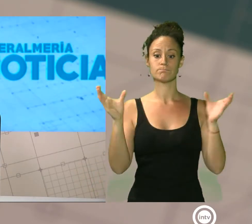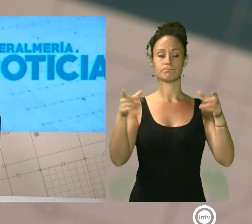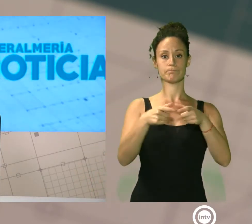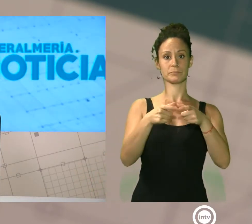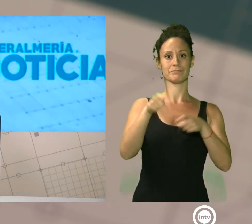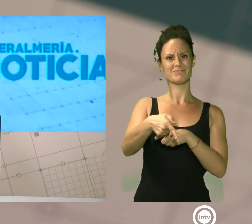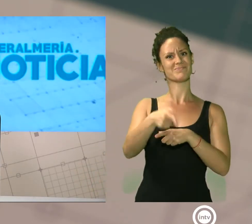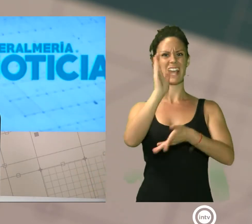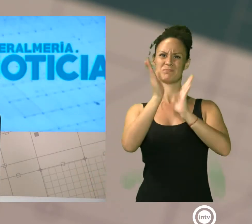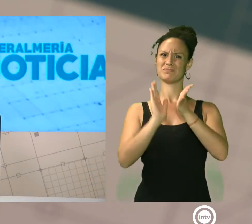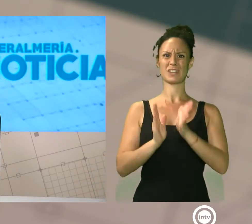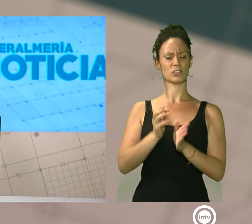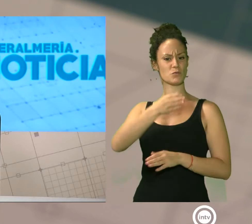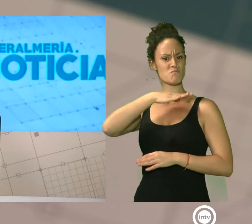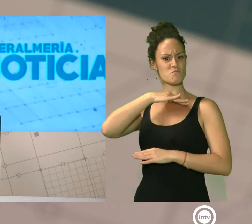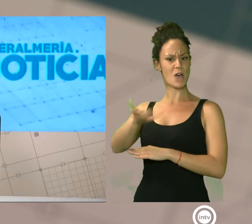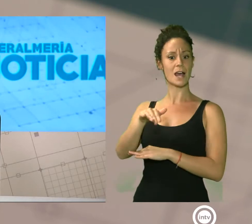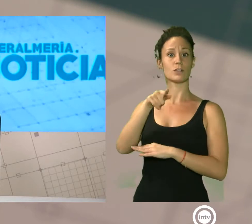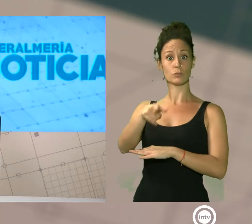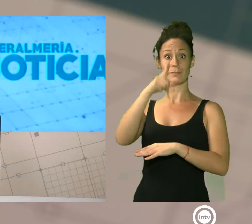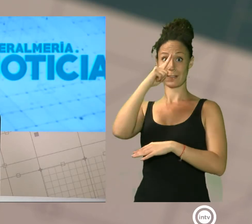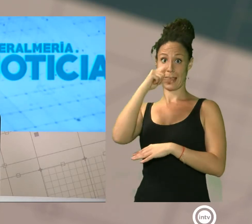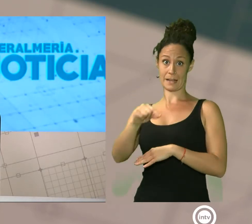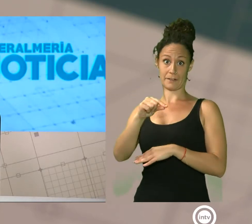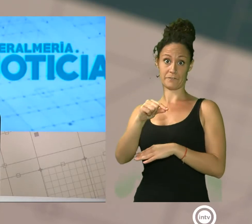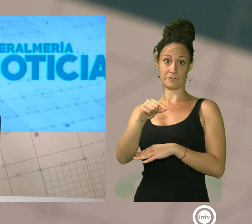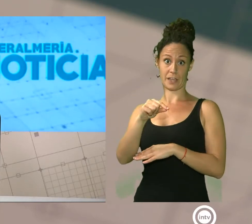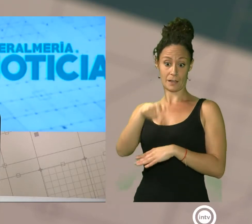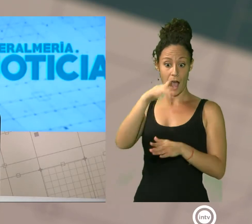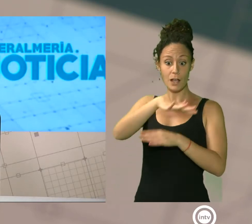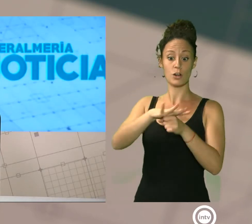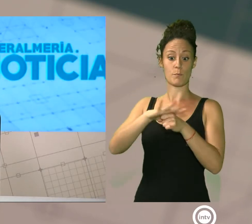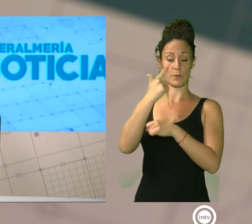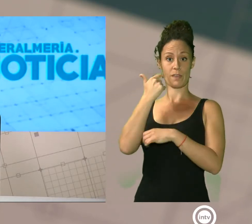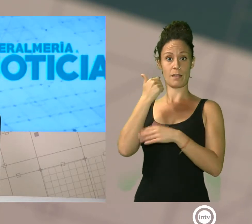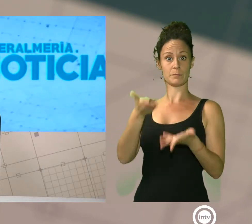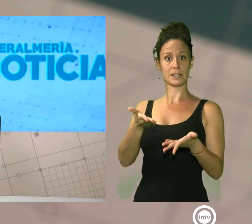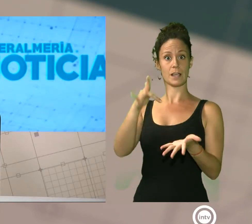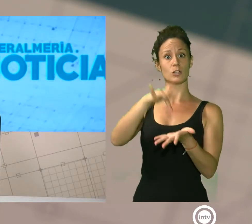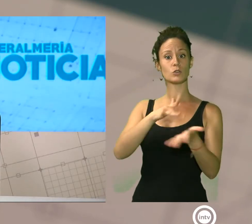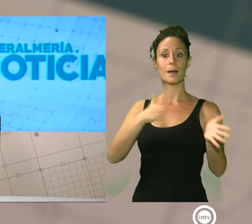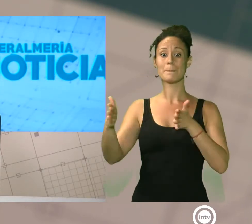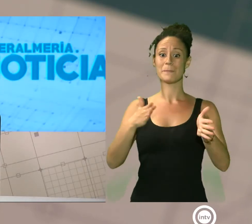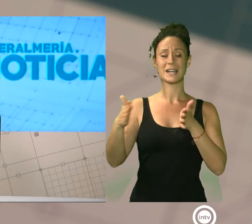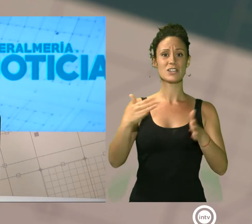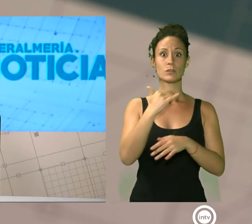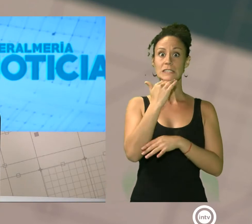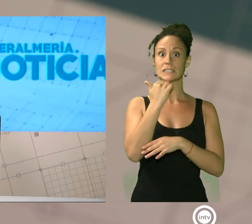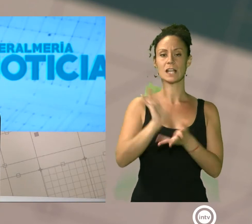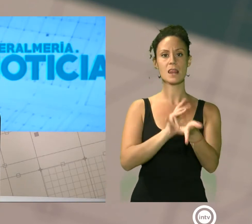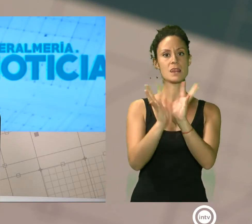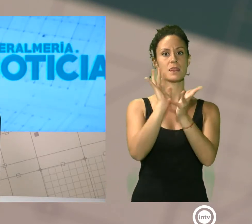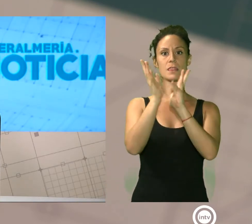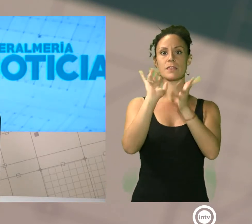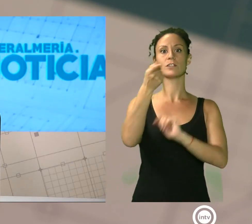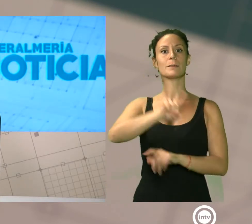por parte de Renfe Viajeros con la provincia de Almería. Asimismo, ante el periodo de mayor riesgo de incendios, tuvo lugar la reunión de